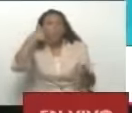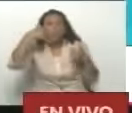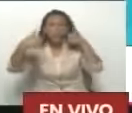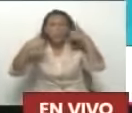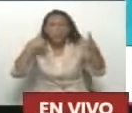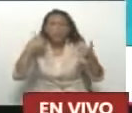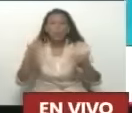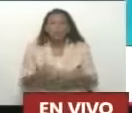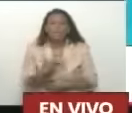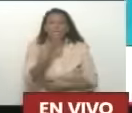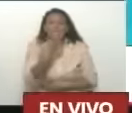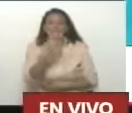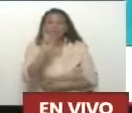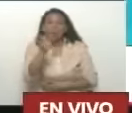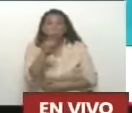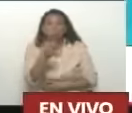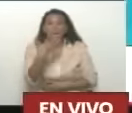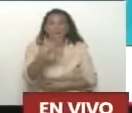¿5G?